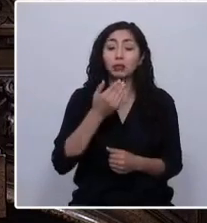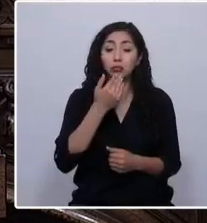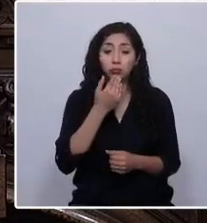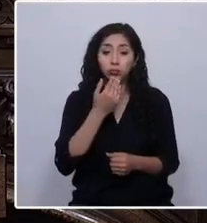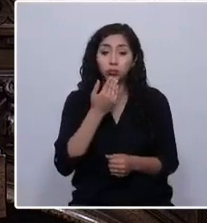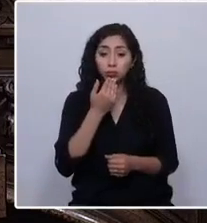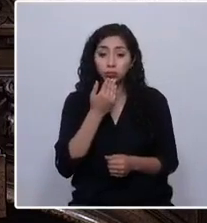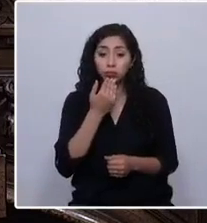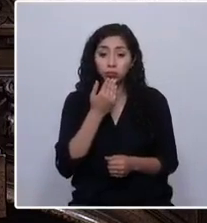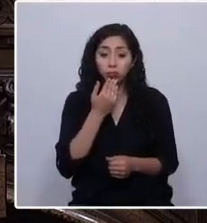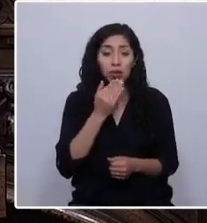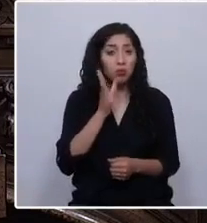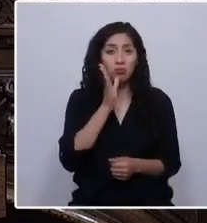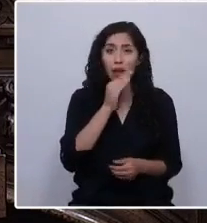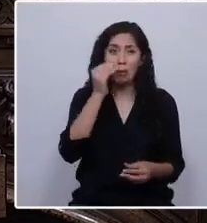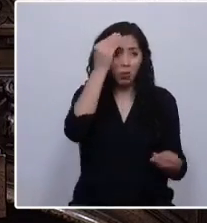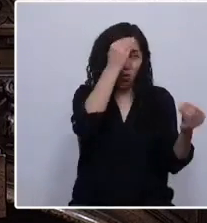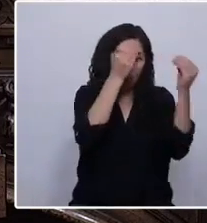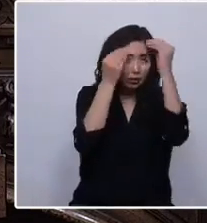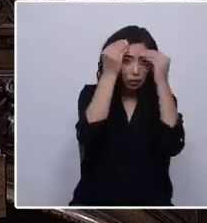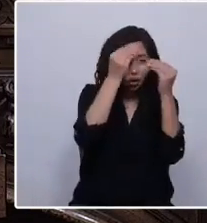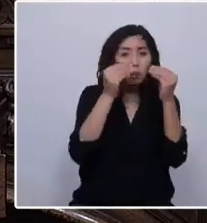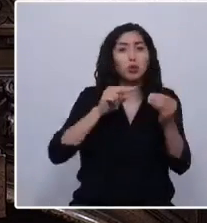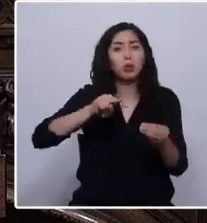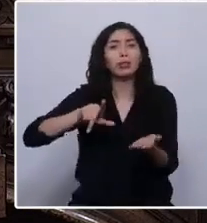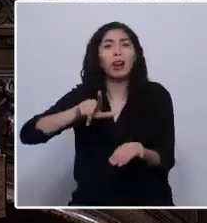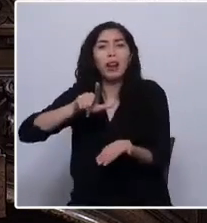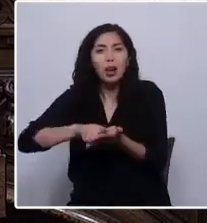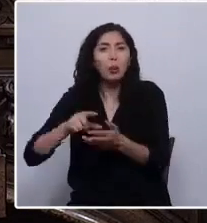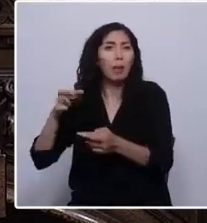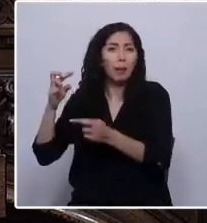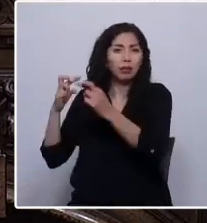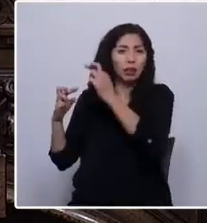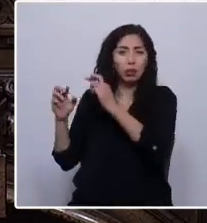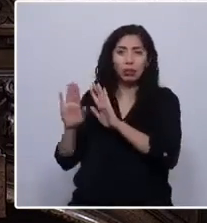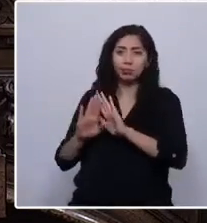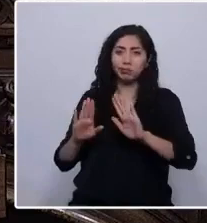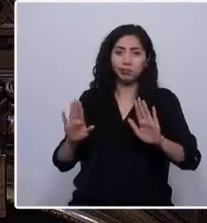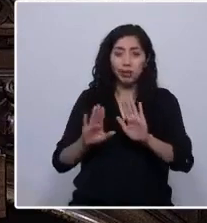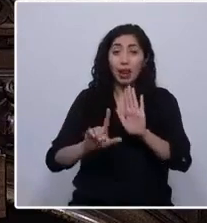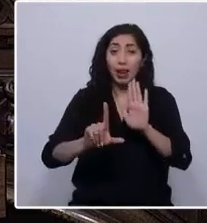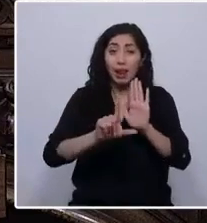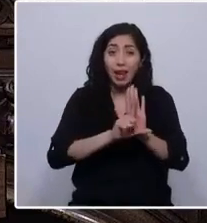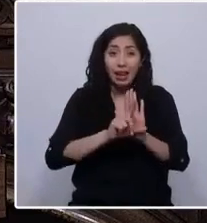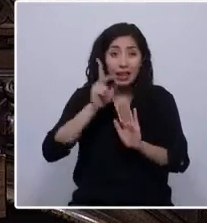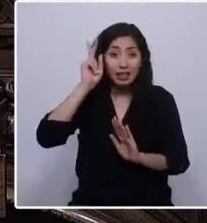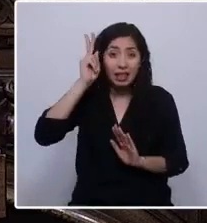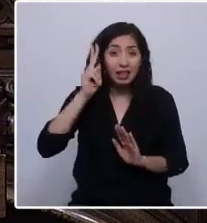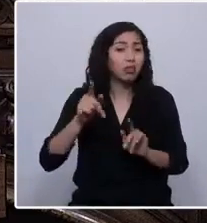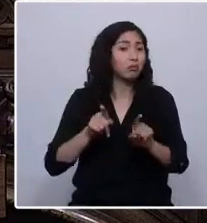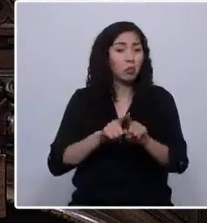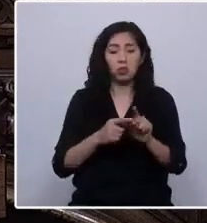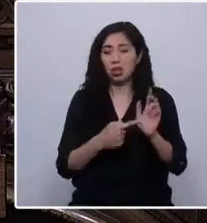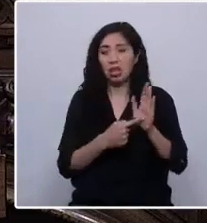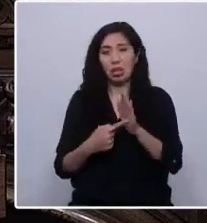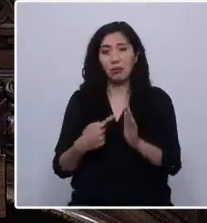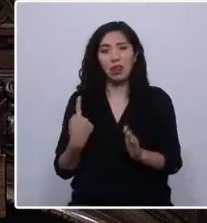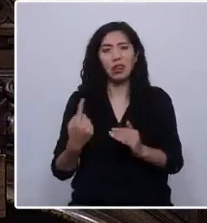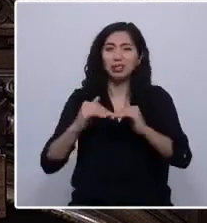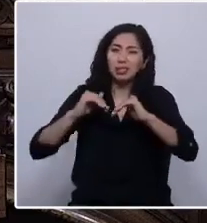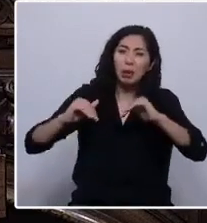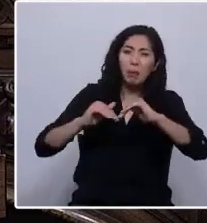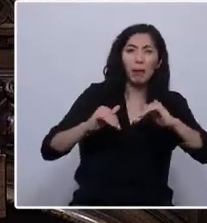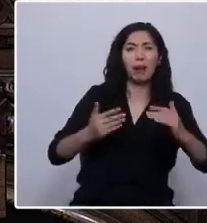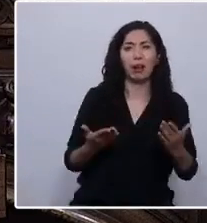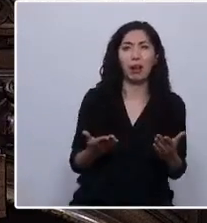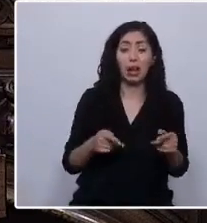por el rescate de la lengua y nuestro patrimonio, frente a una ley indígena que nos discrimina y separa, debido a que dicho